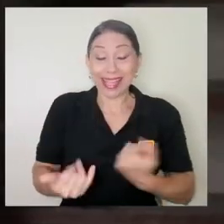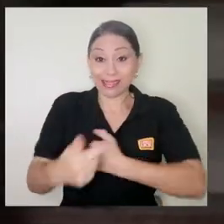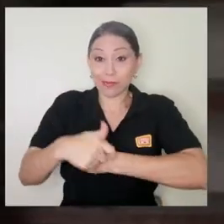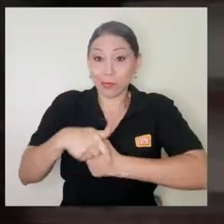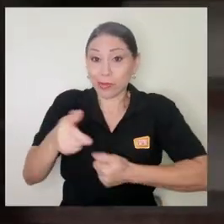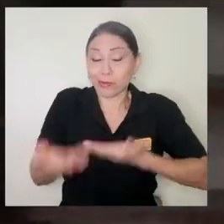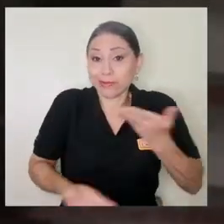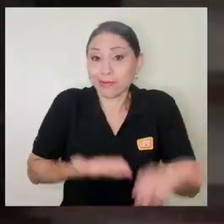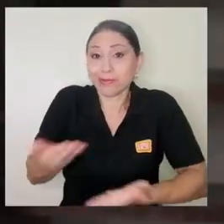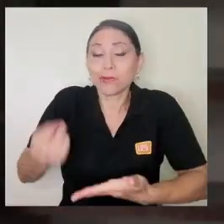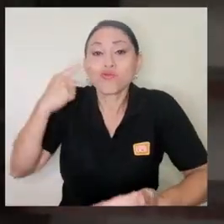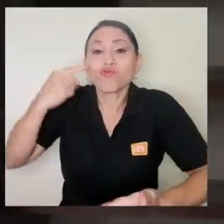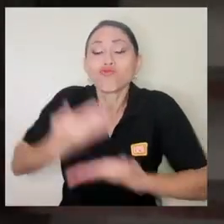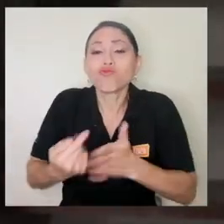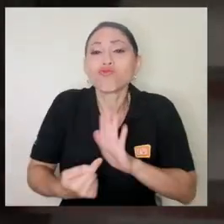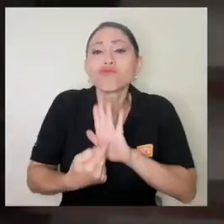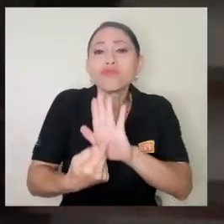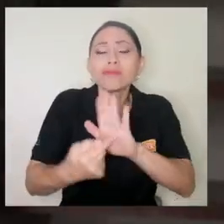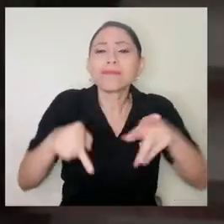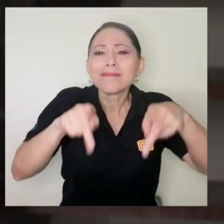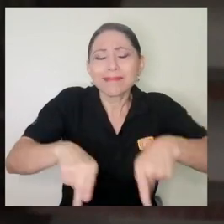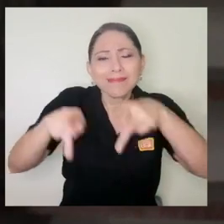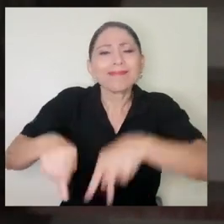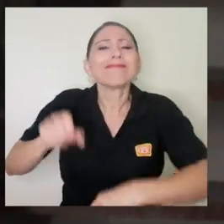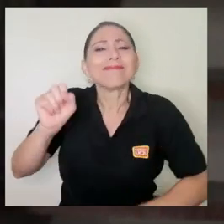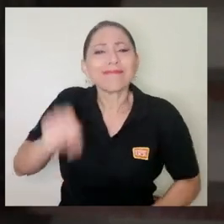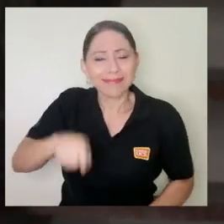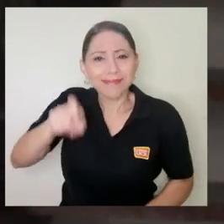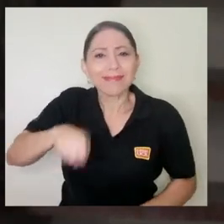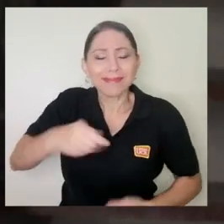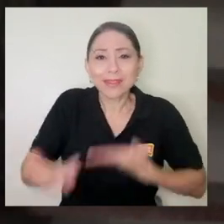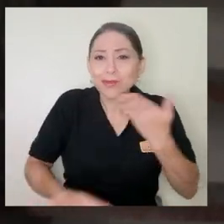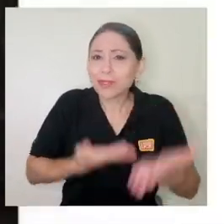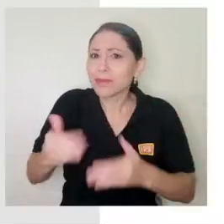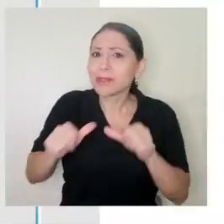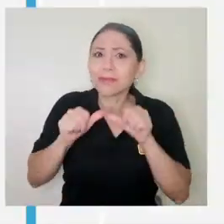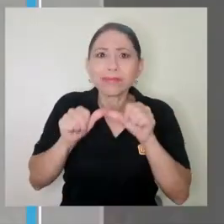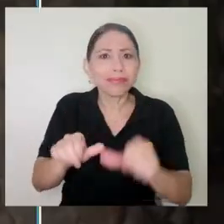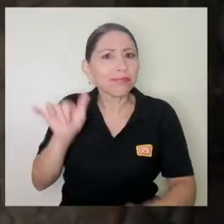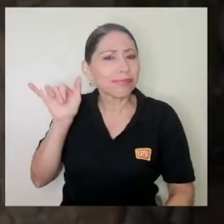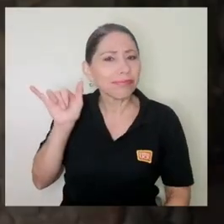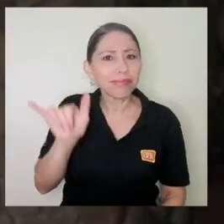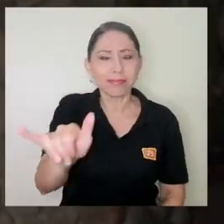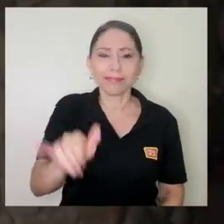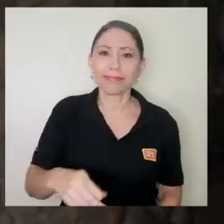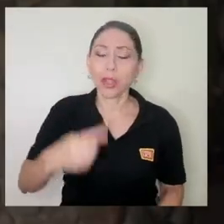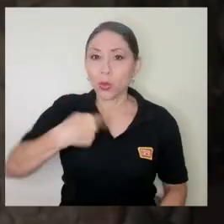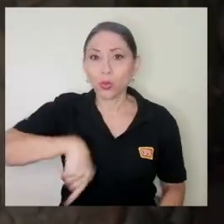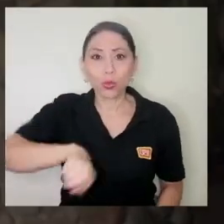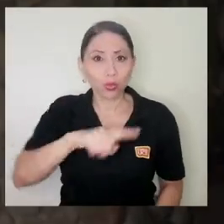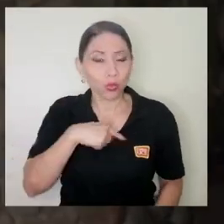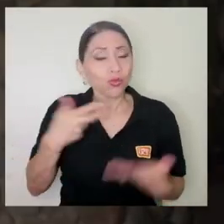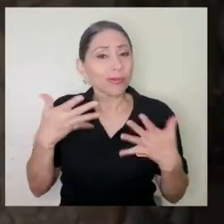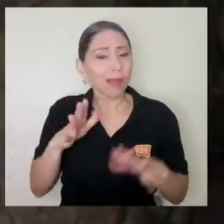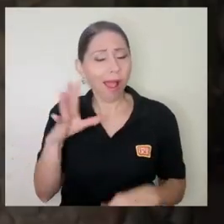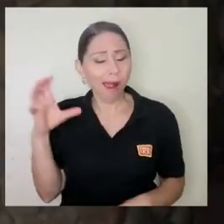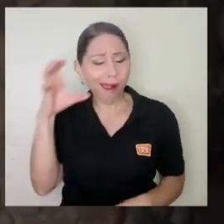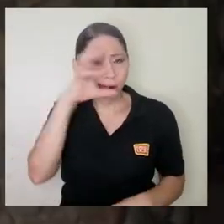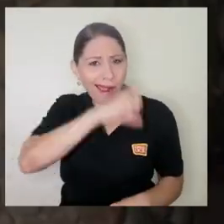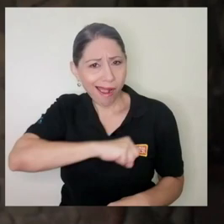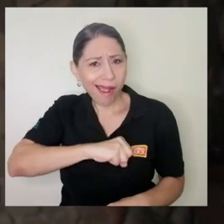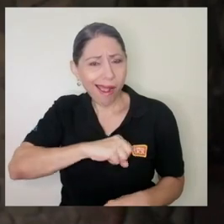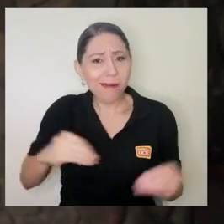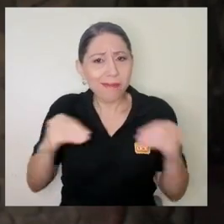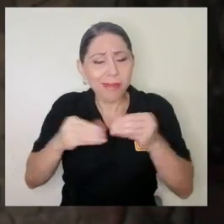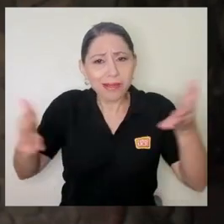en este momento es que en realidad las personas sí necesitarían un servicio permanente. Es que hemos tenido, digamos, hemos encontrado